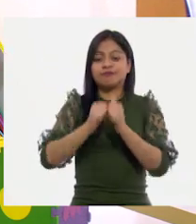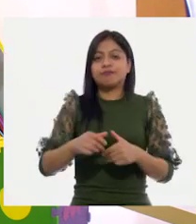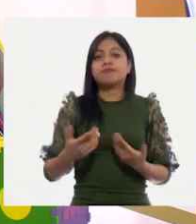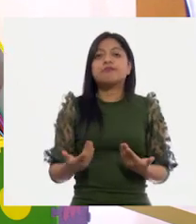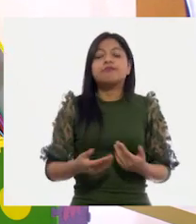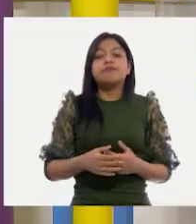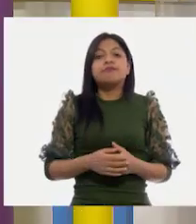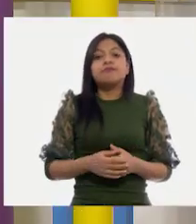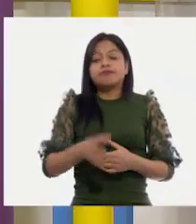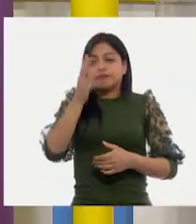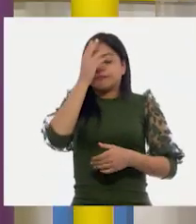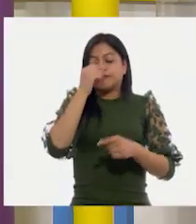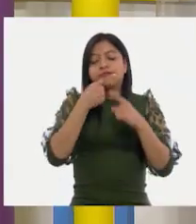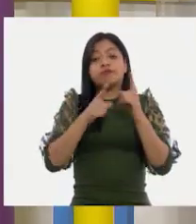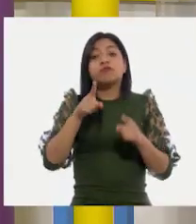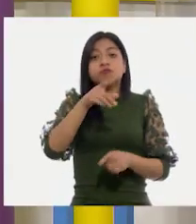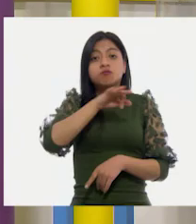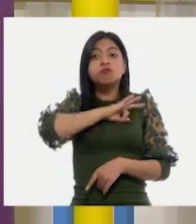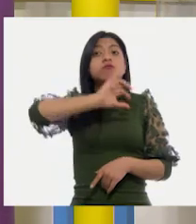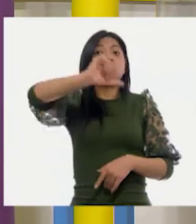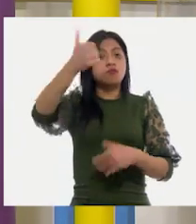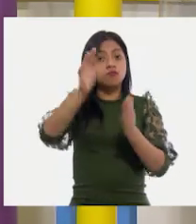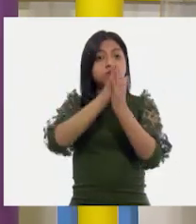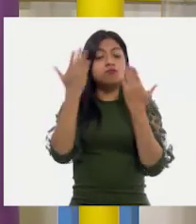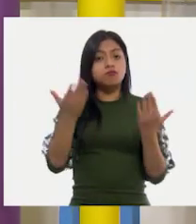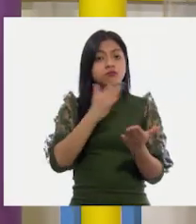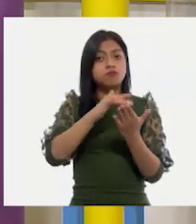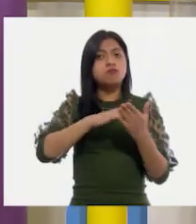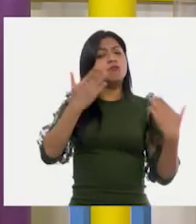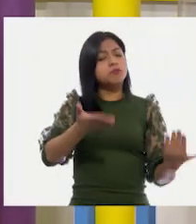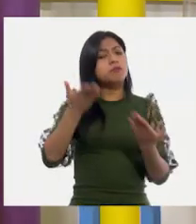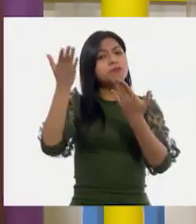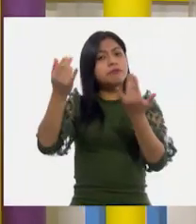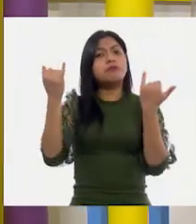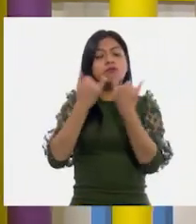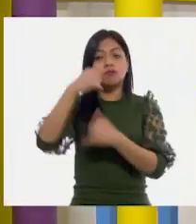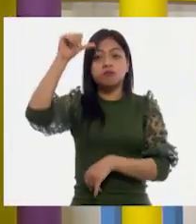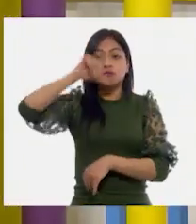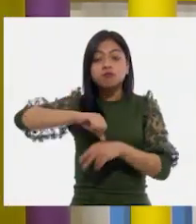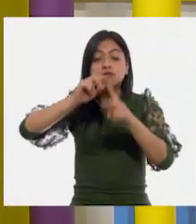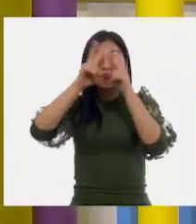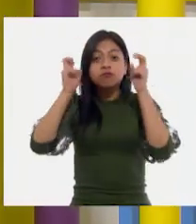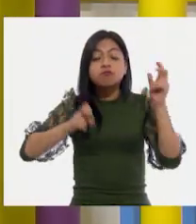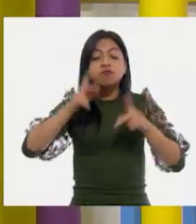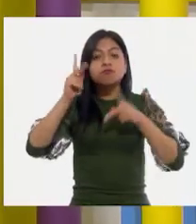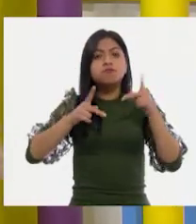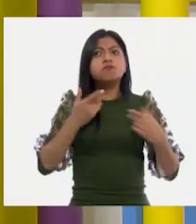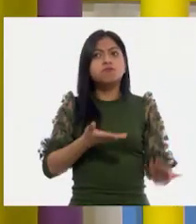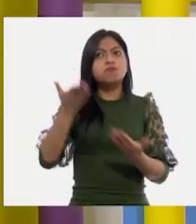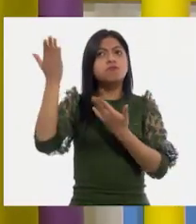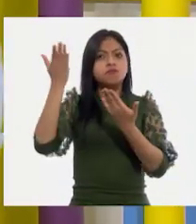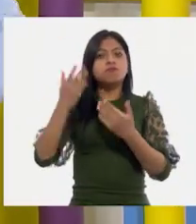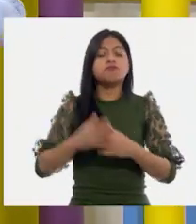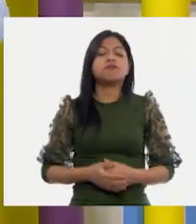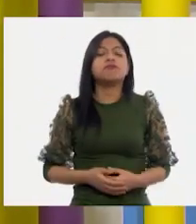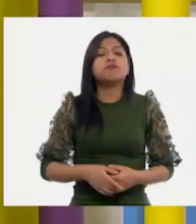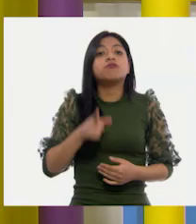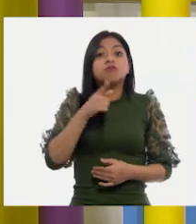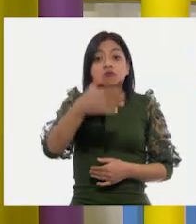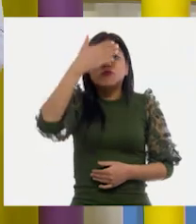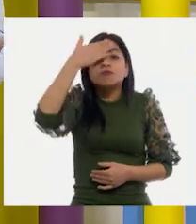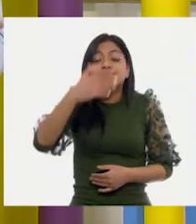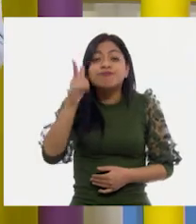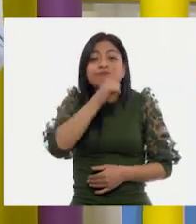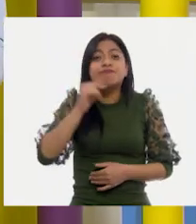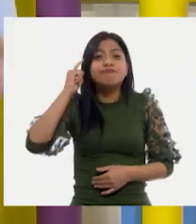diferente. Si te es posible, consulta otros libros y comenta el tema de hoy con tu familia. Y si tienes la fortuna de